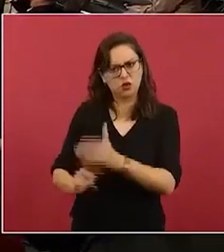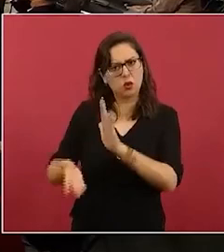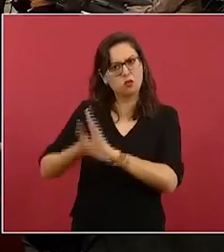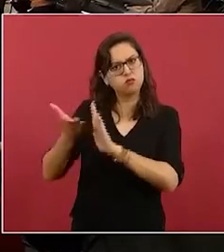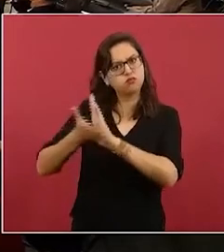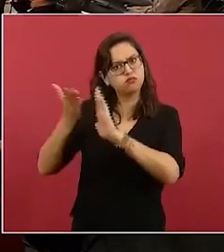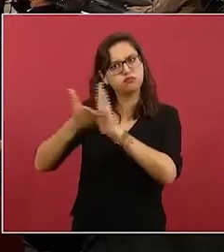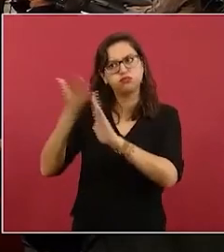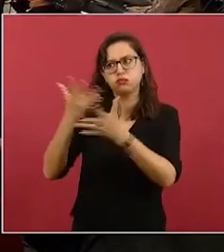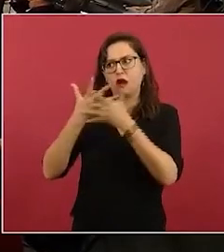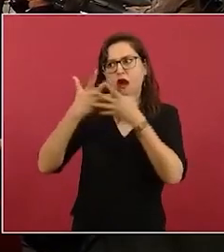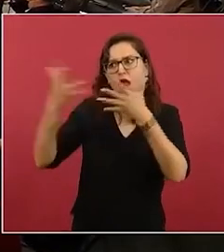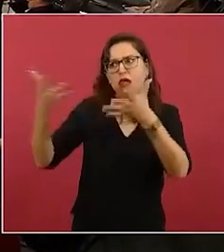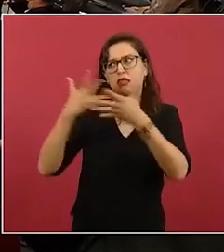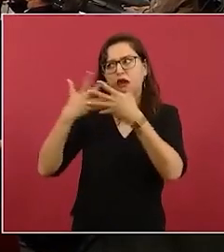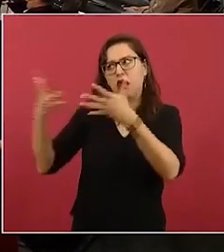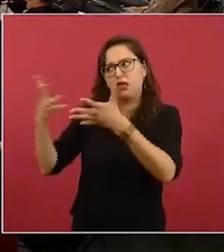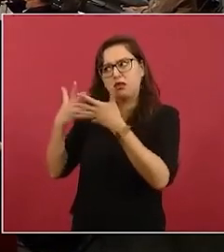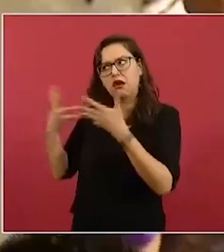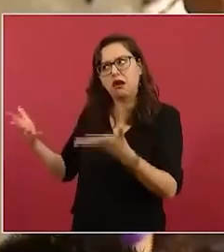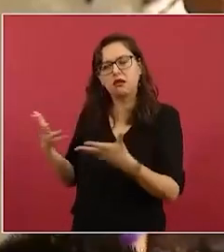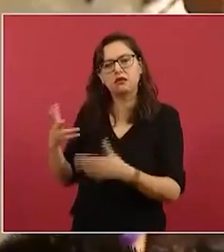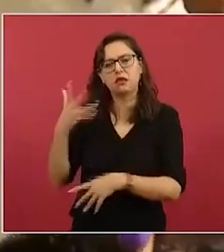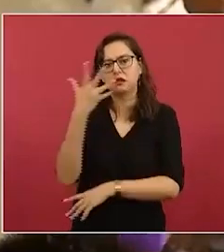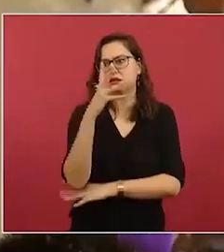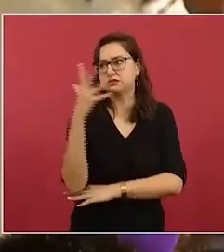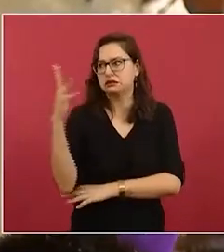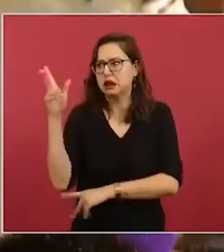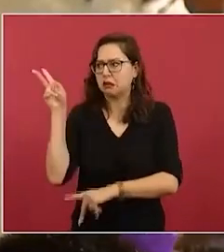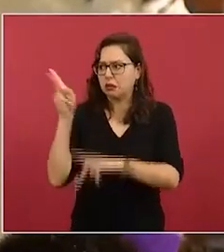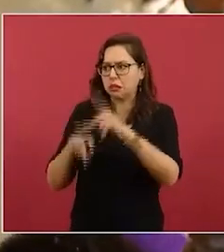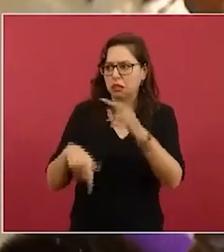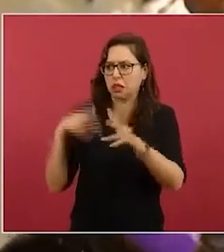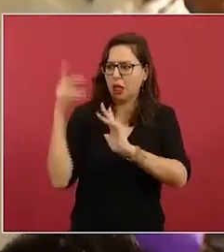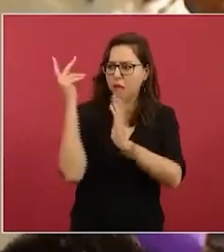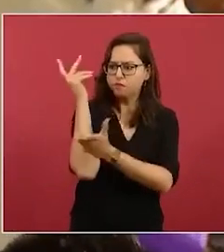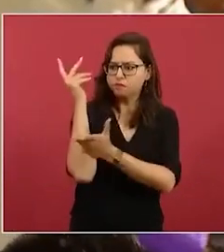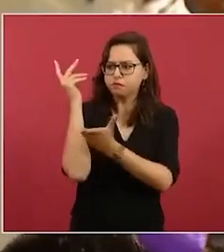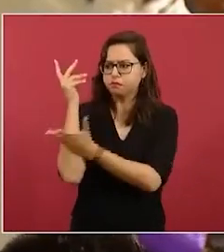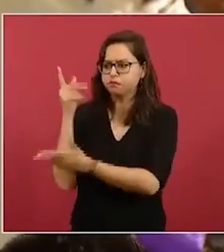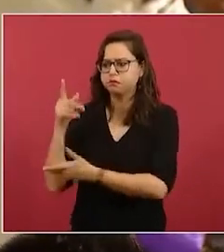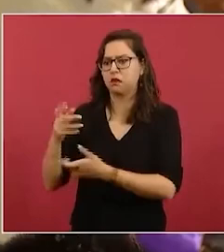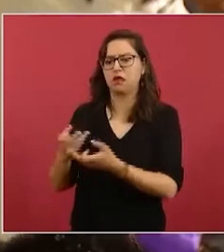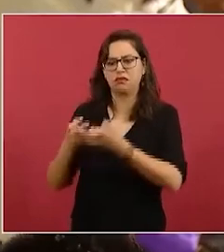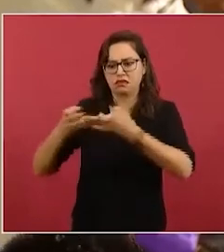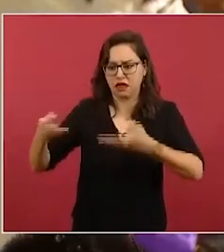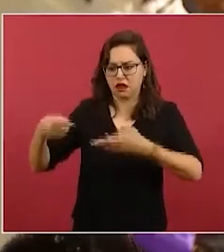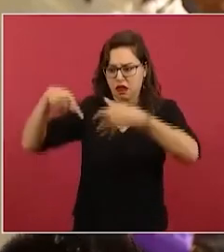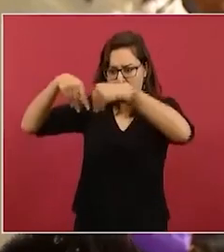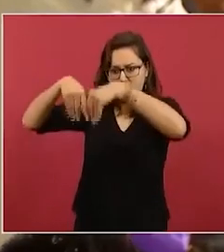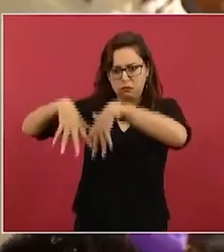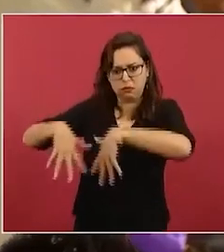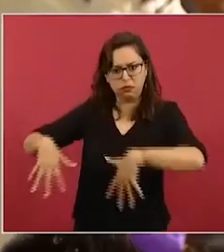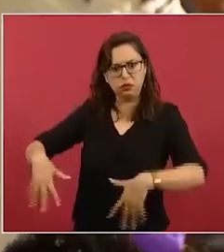que están destruyendo parte de la selva y el subsuelo y todo lo demás pero